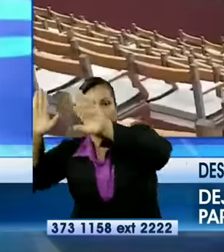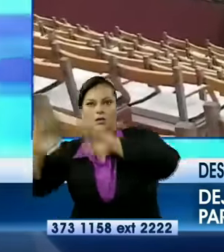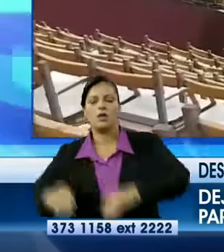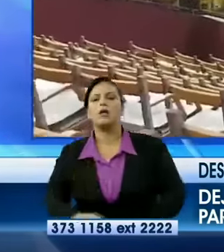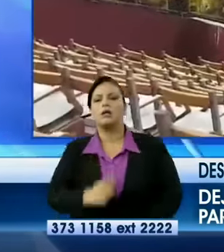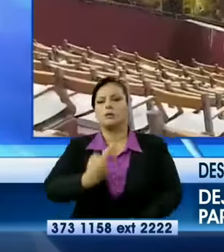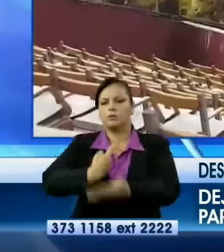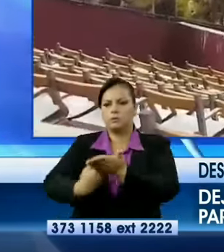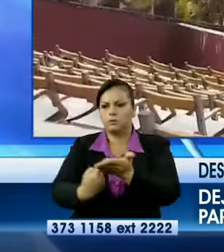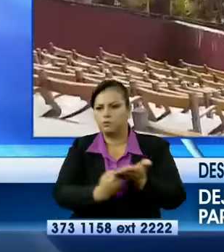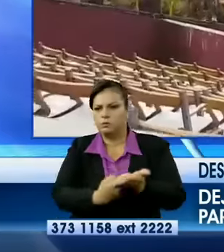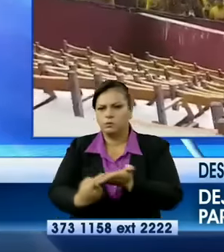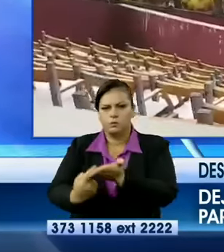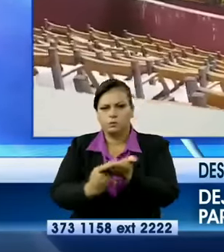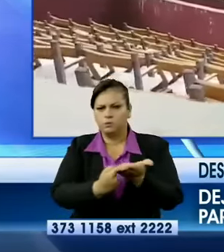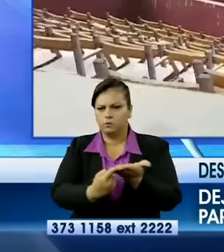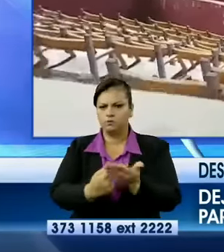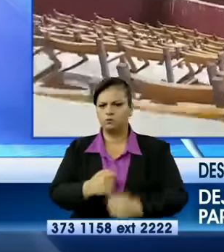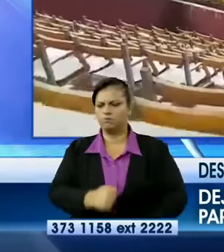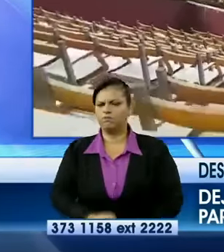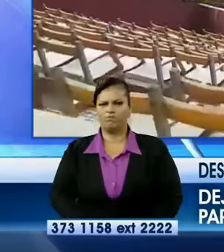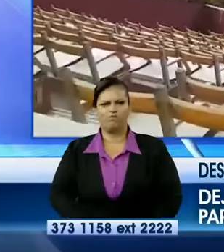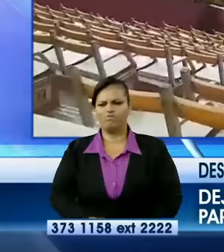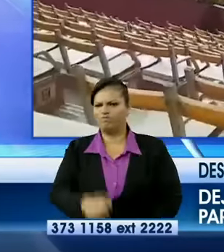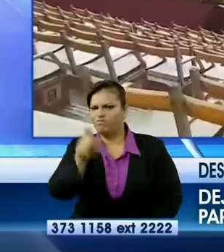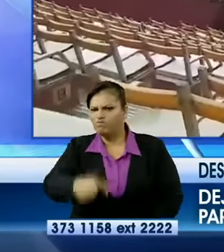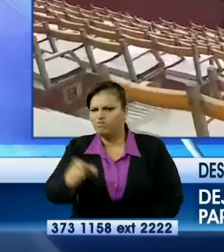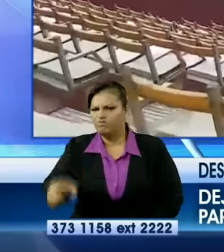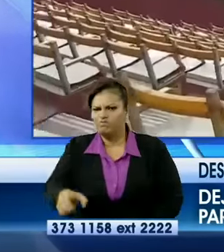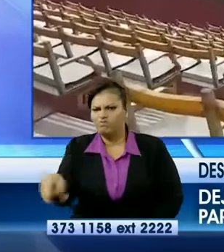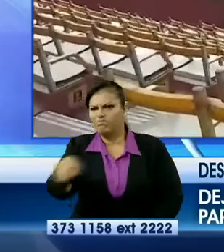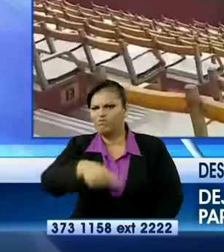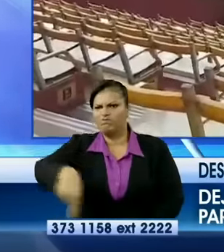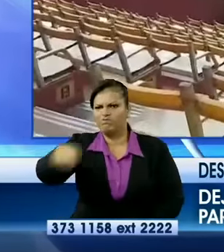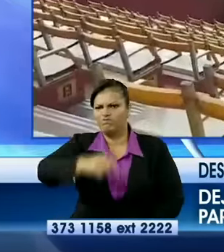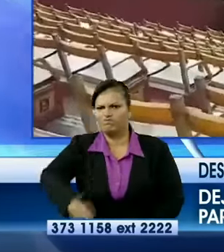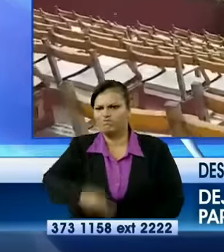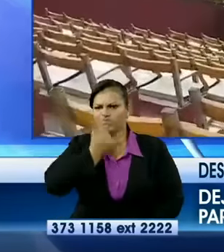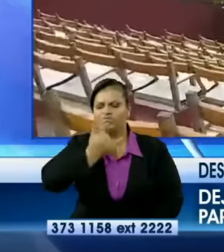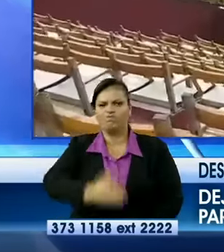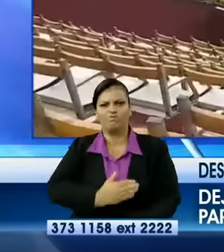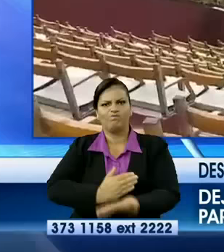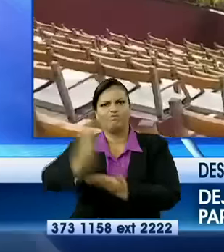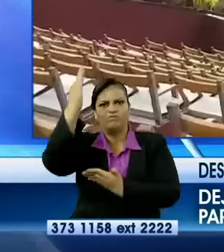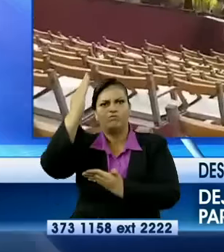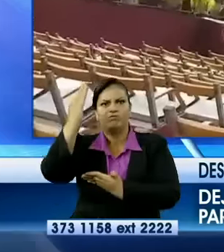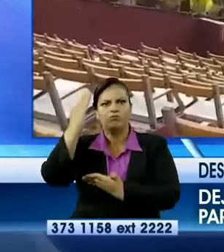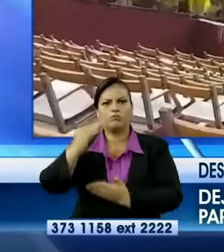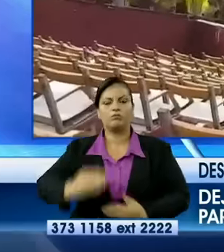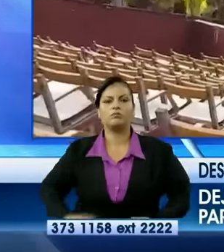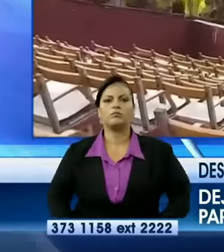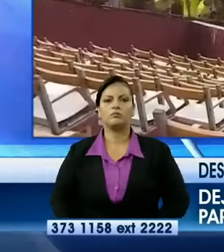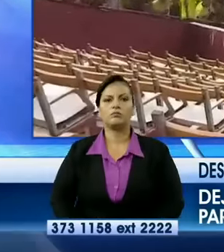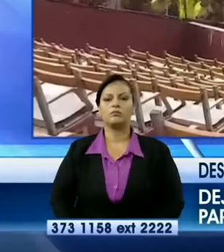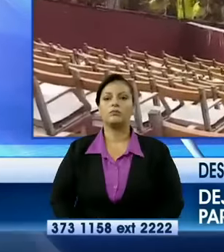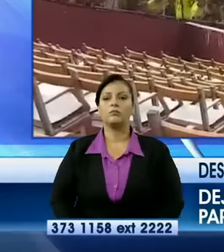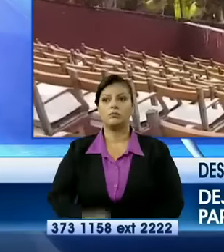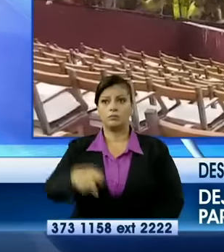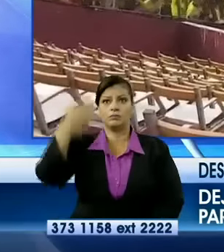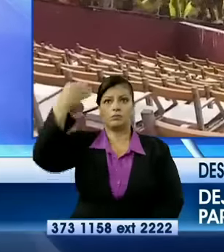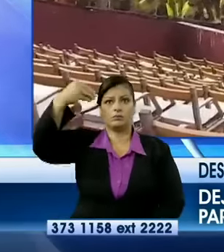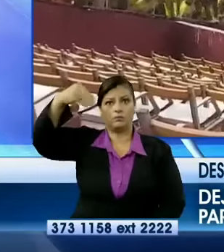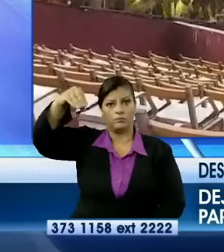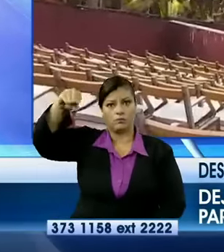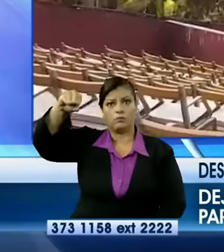Suspender definitivamente y dé por vida a esta gente. Ahora, ahí hay cámaras de video. Claro. Seguramente se va a lograr de alguna